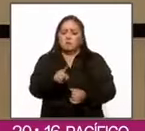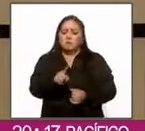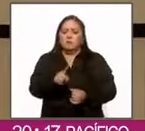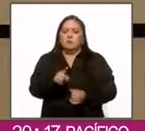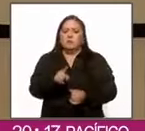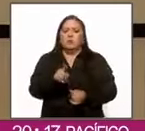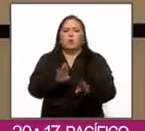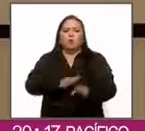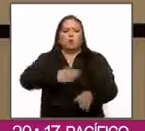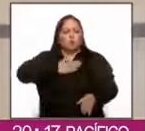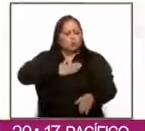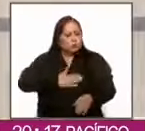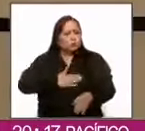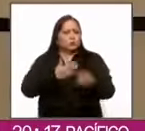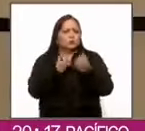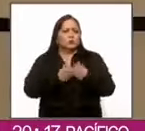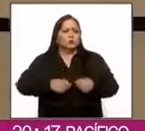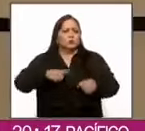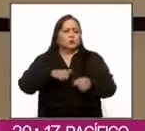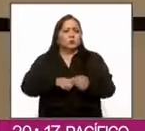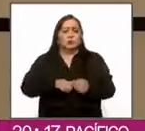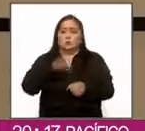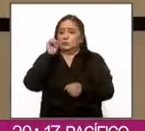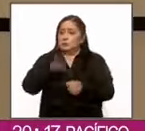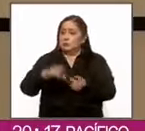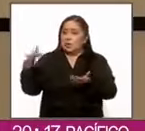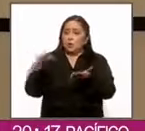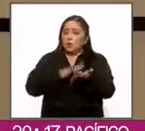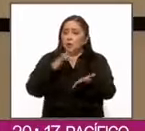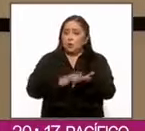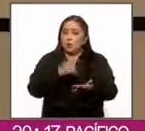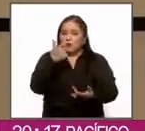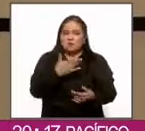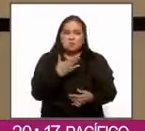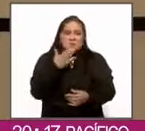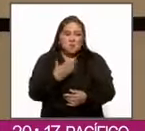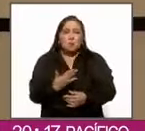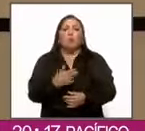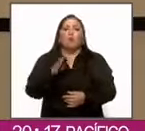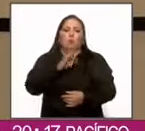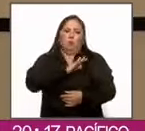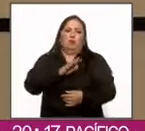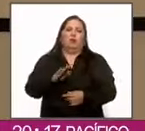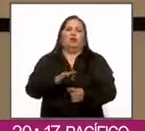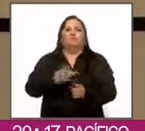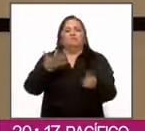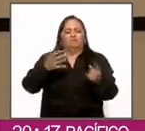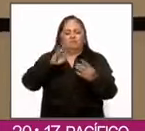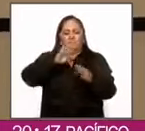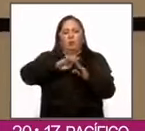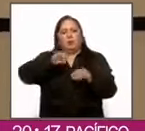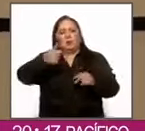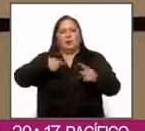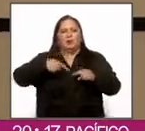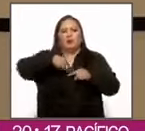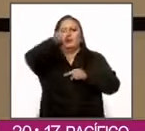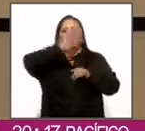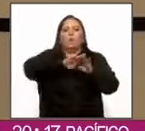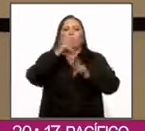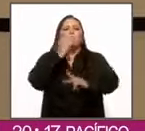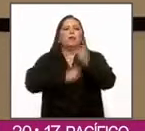cuestión de justicia social que sin apoyo financiero adecuado puede caer en las garras de